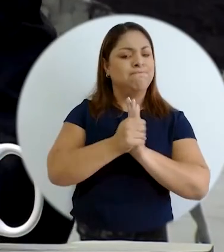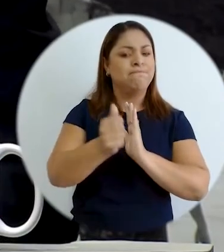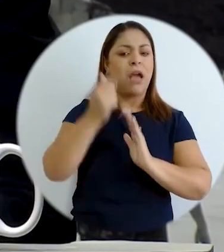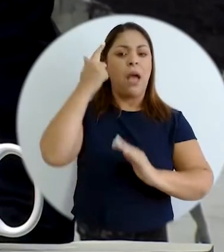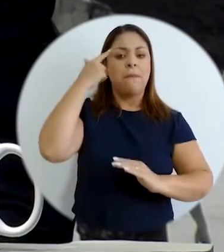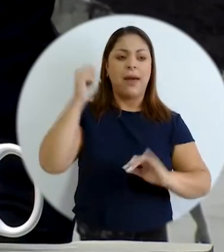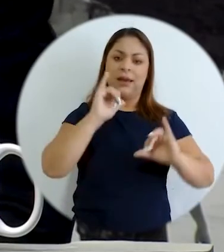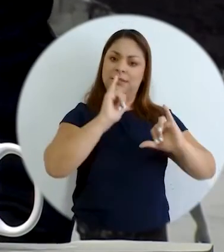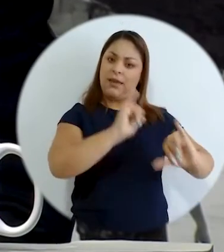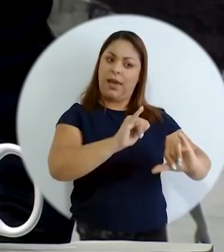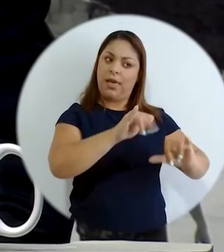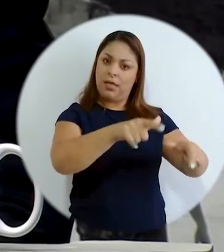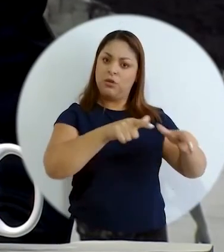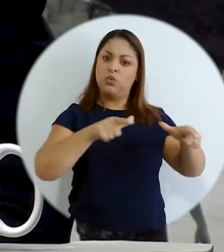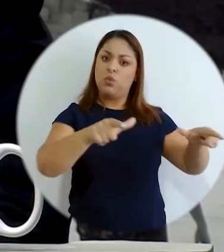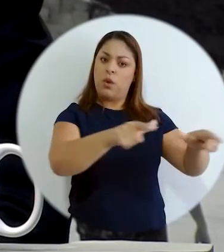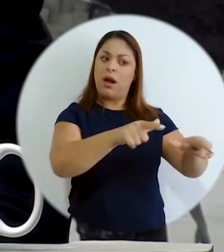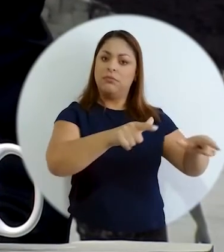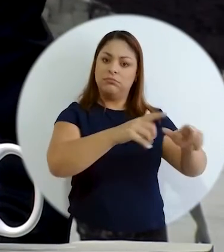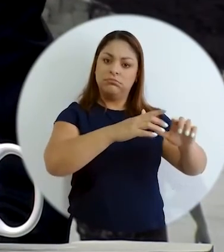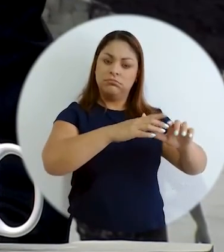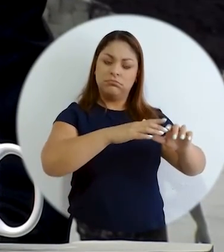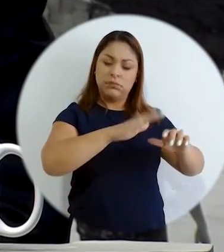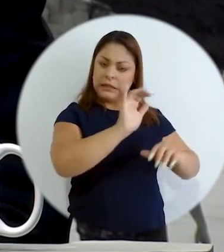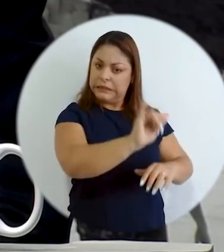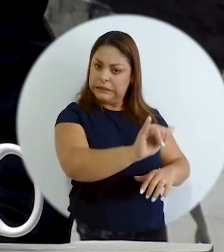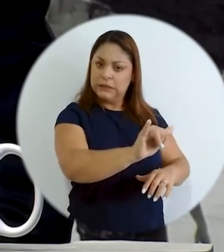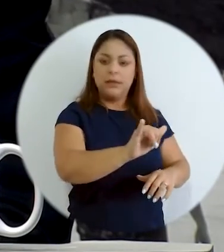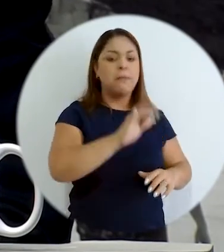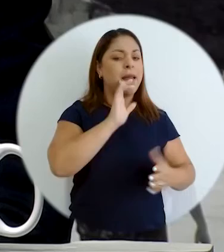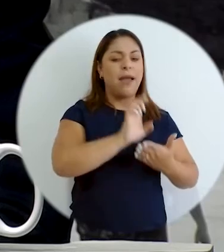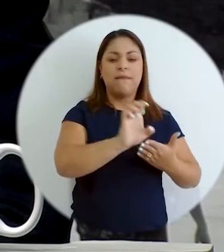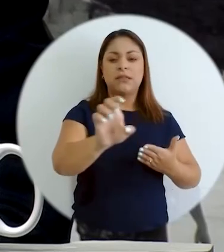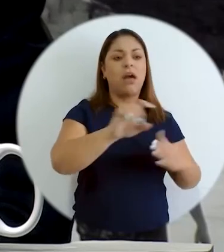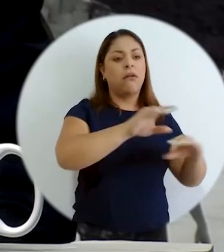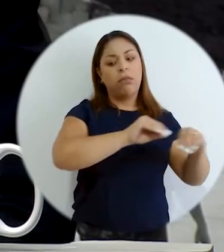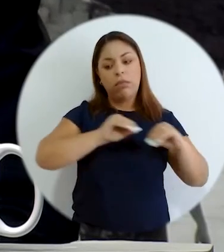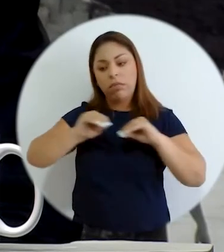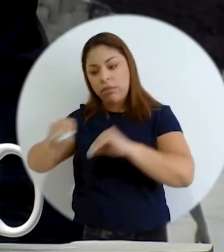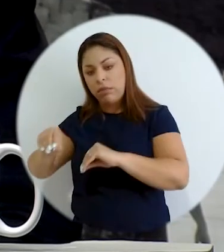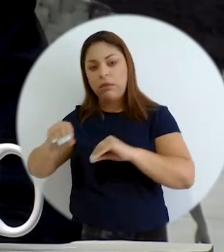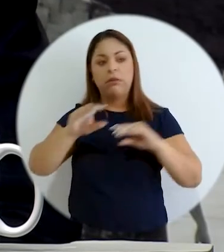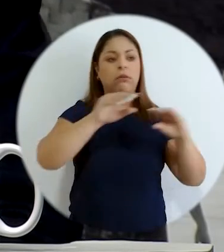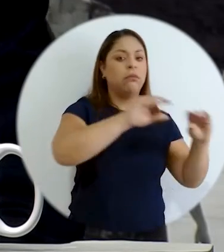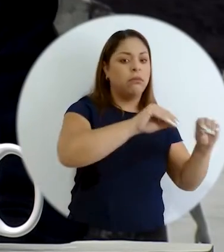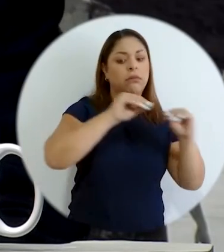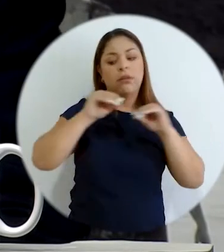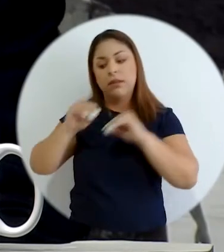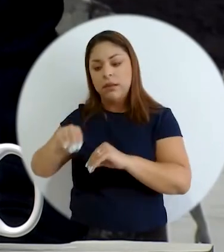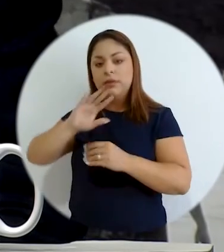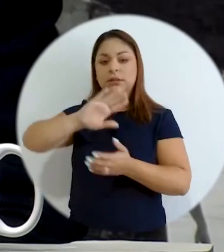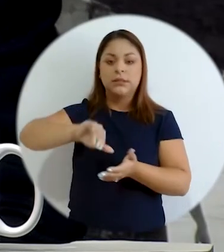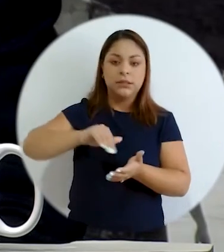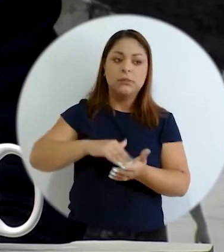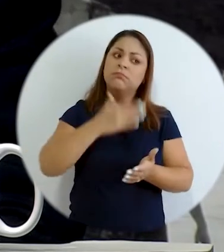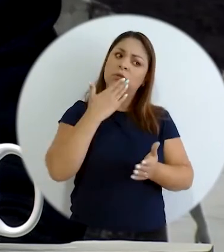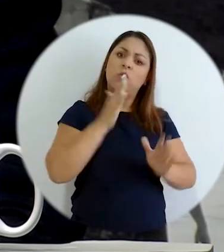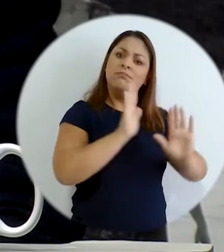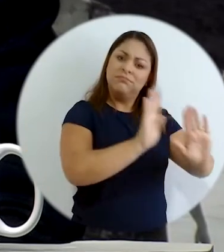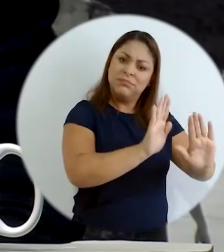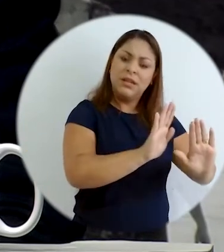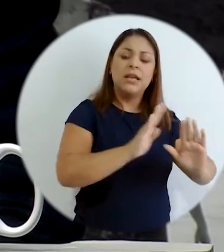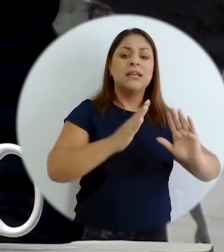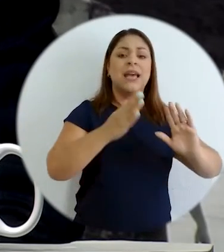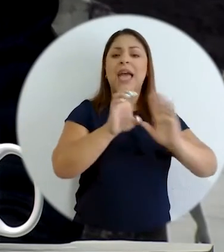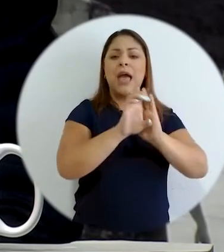destrezas para poder quedarse en el territorio entonces evitamos la migración que Fernando Montero decía cómo hacemos para que la